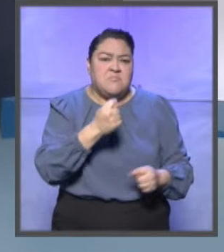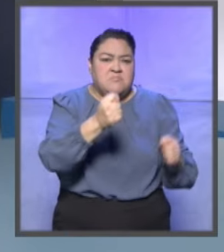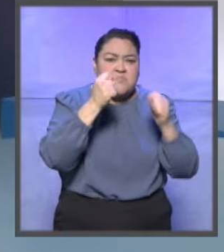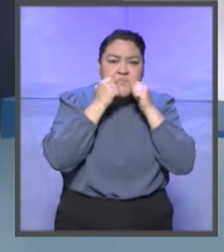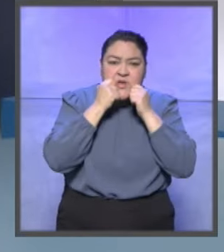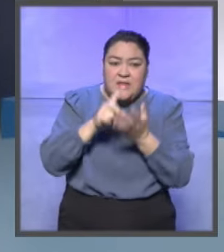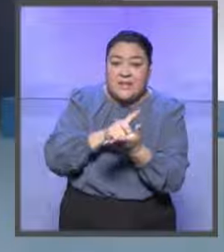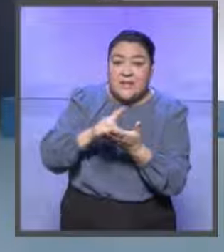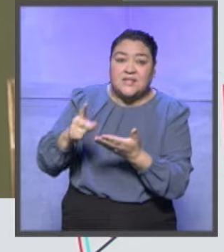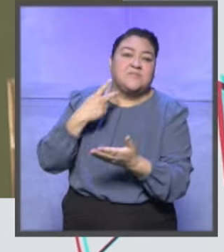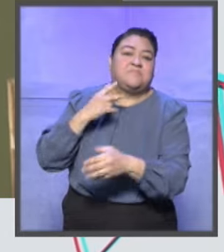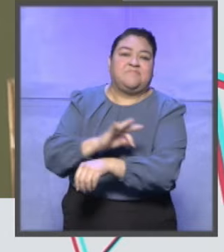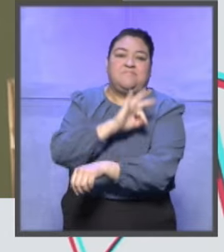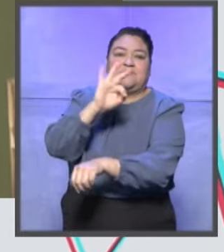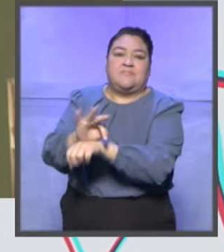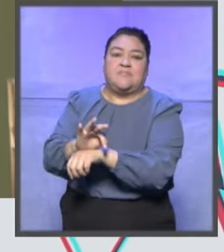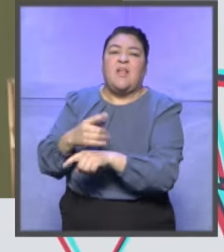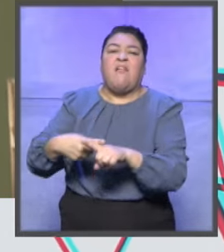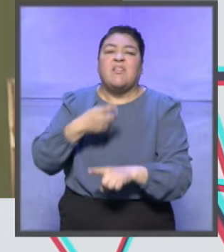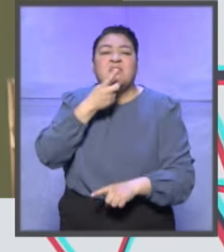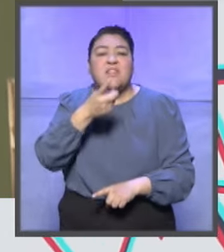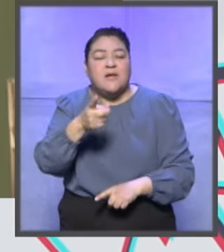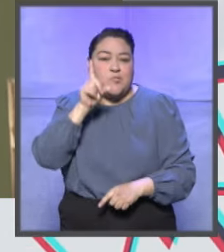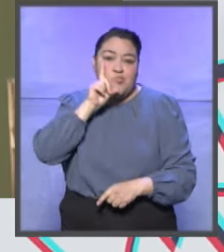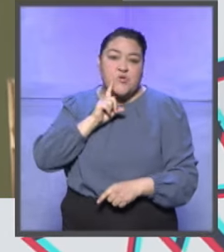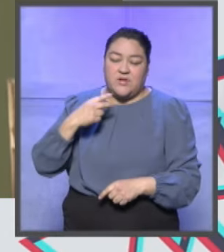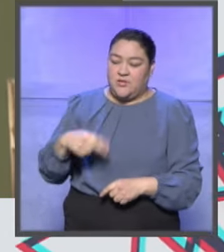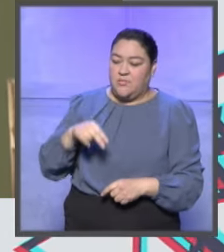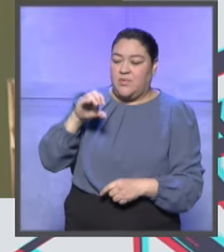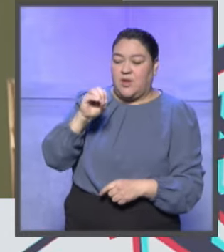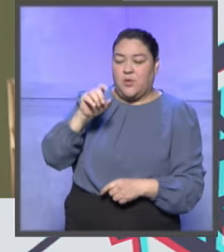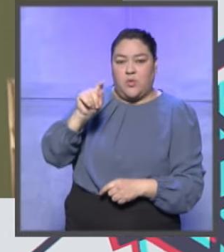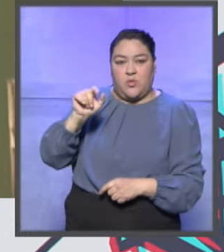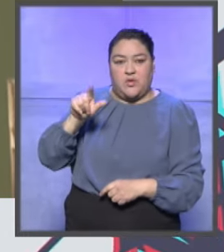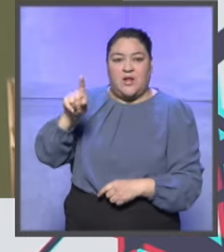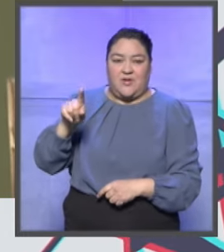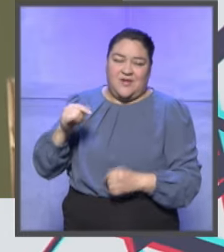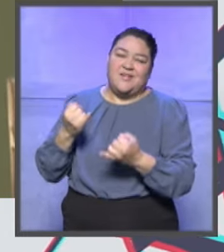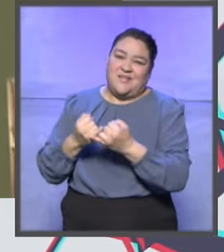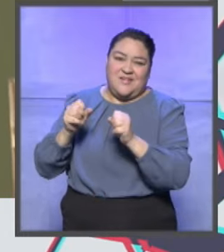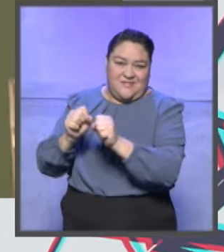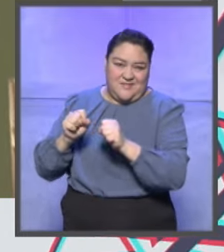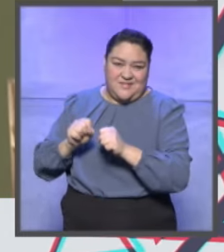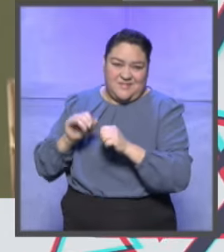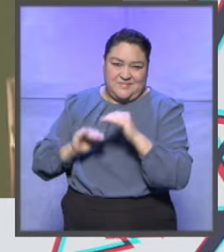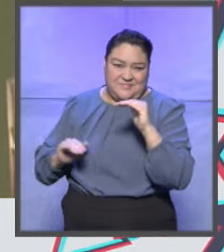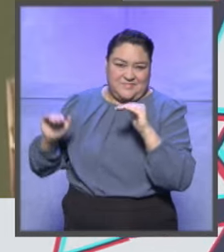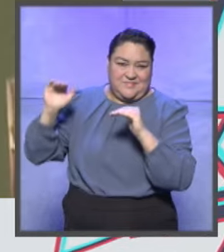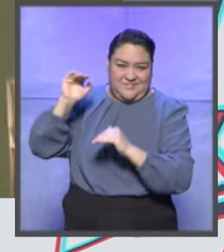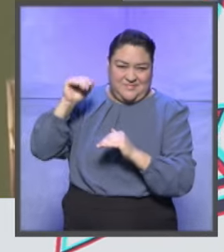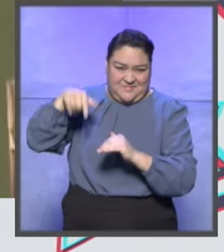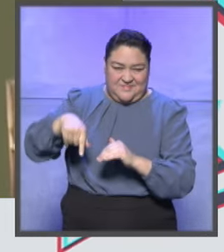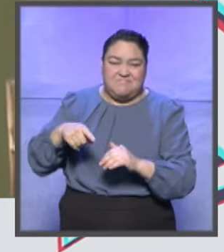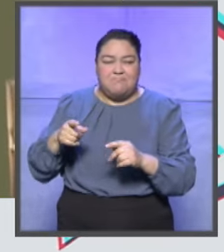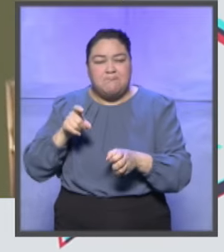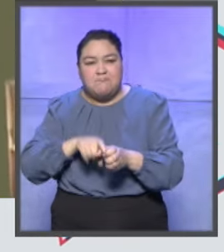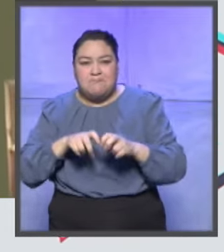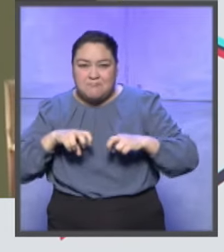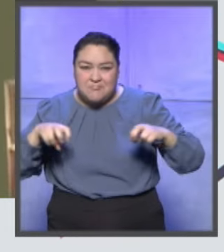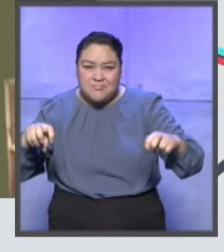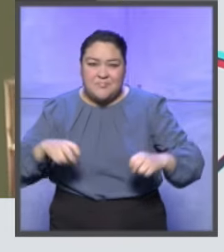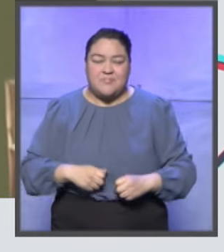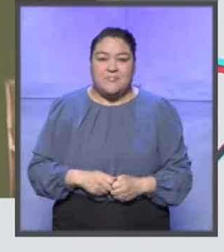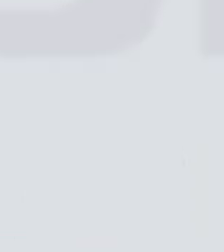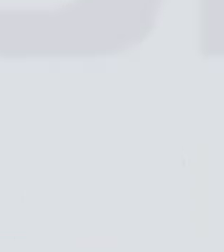políticas. Esto lo dijo la magistrada Janine Otalora Malassi, de la Sala Superior del Tribunal Electoral del Poder Judicial de la